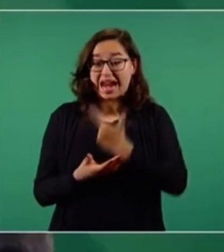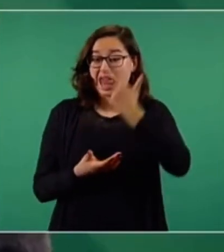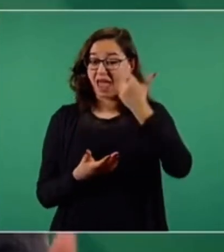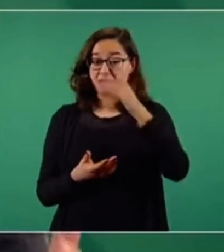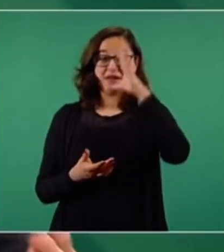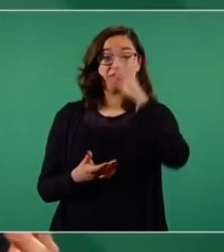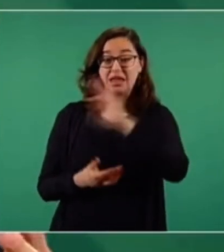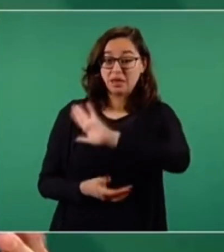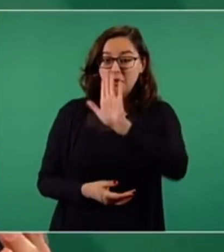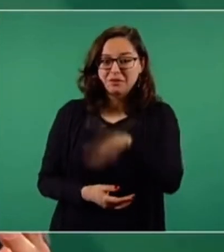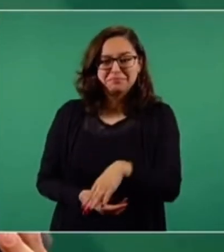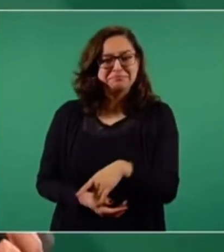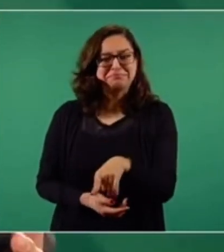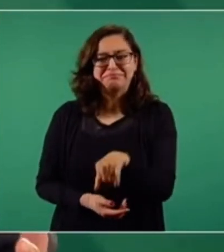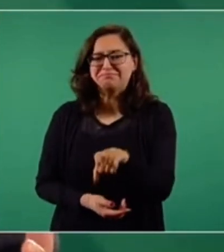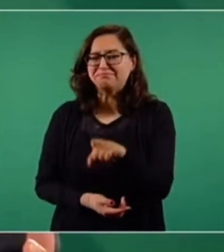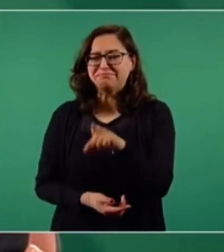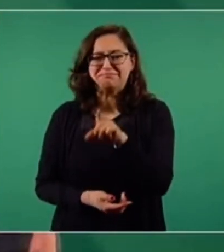es perder la vida.